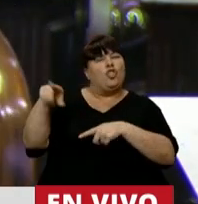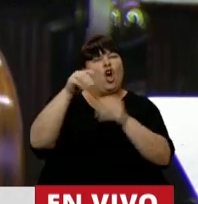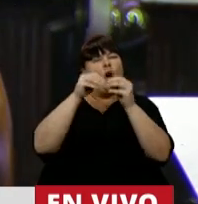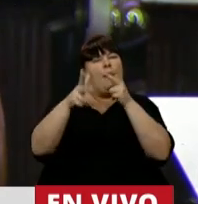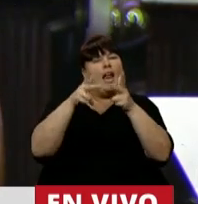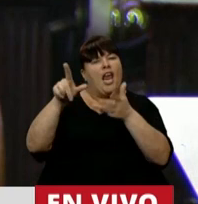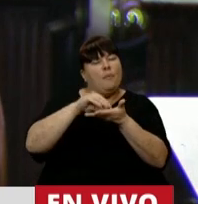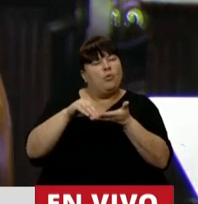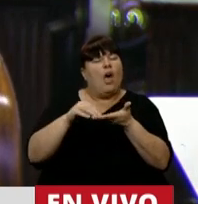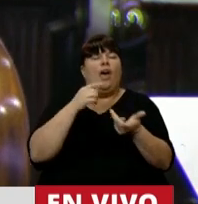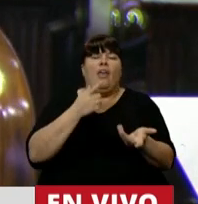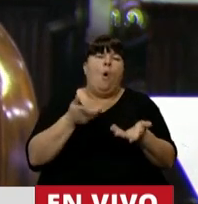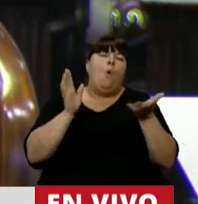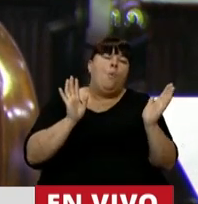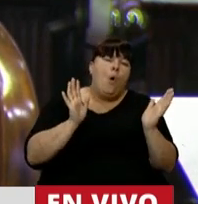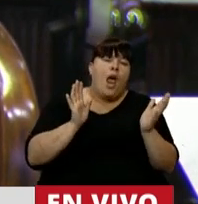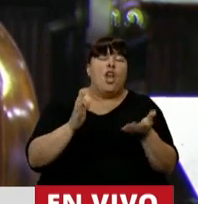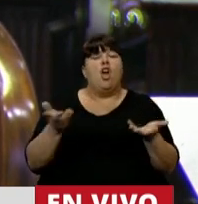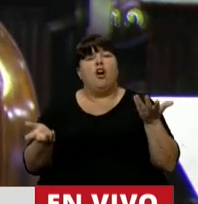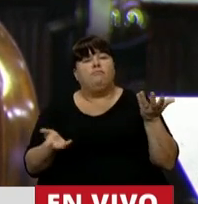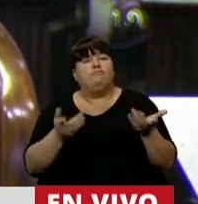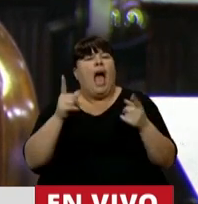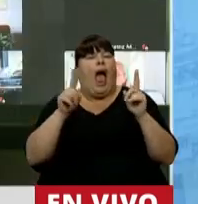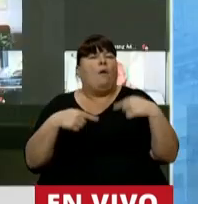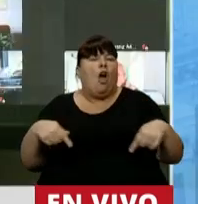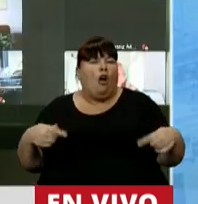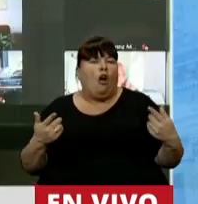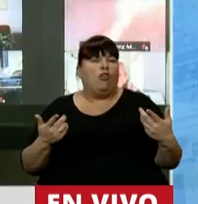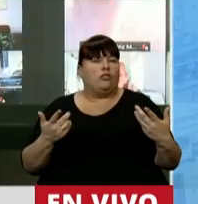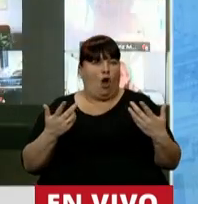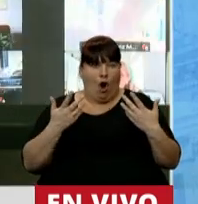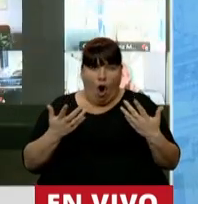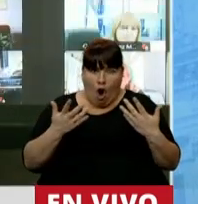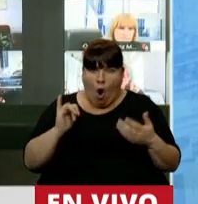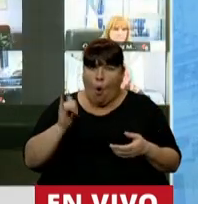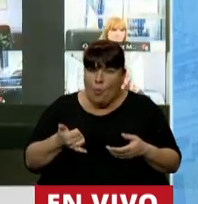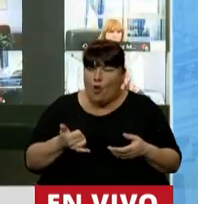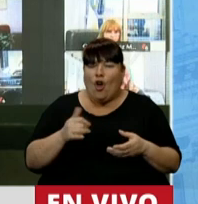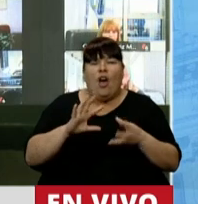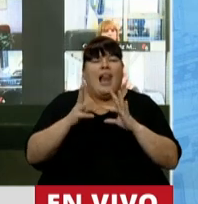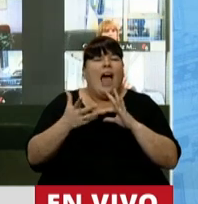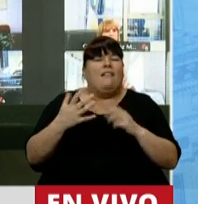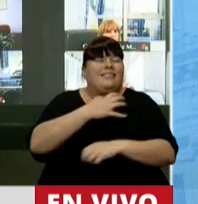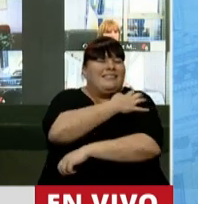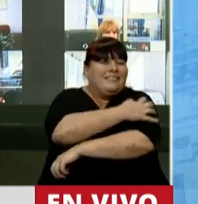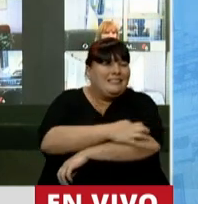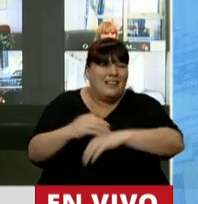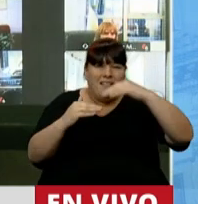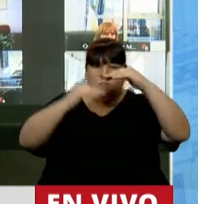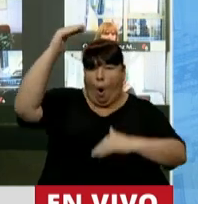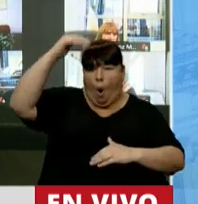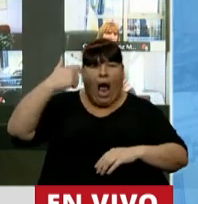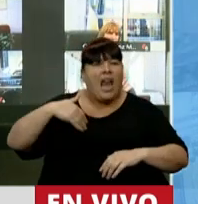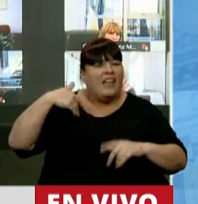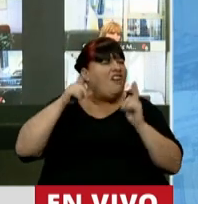que decían, bueno, hay cosas y obvio que la estructura de pobreza y la desigualdad en la